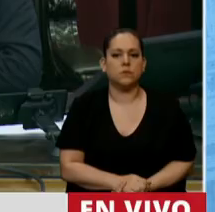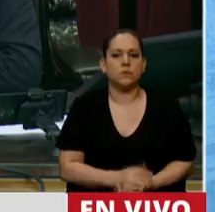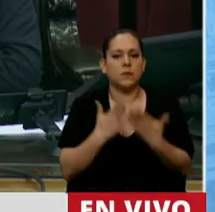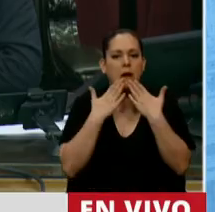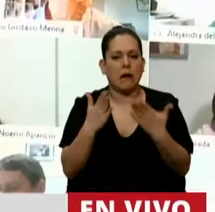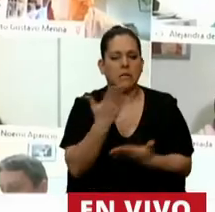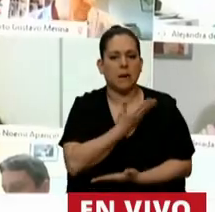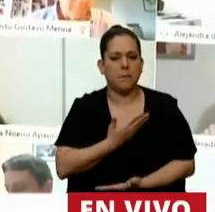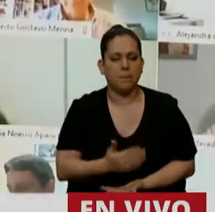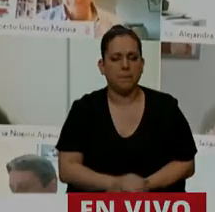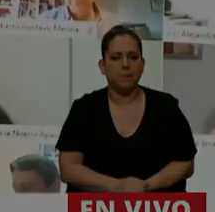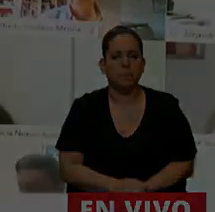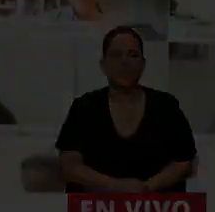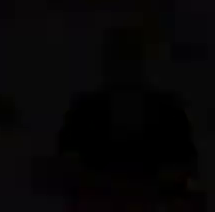Gracias, señor presidente. Gracias, diputada.